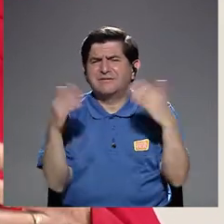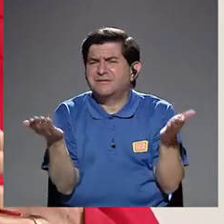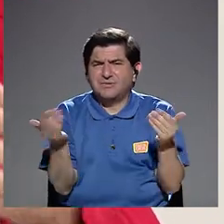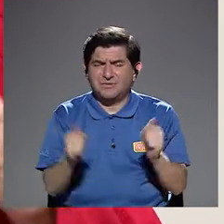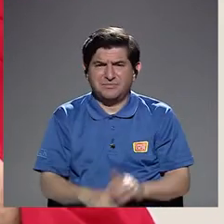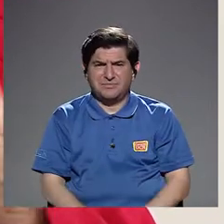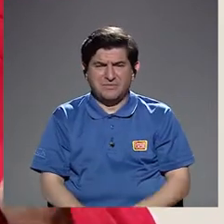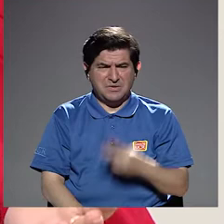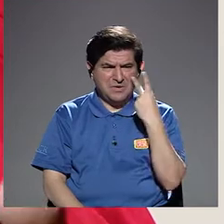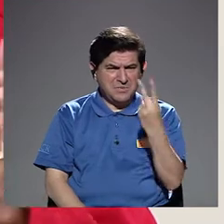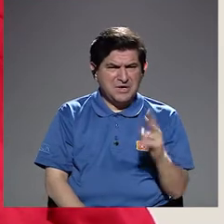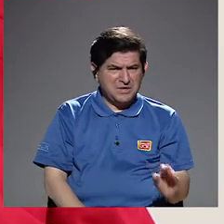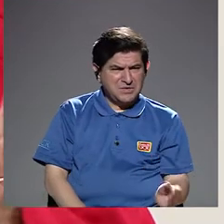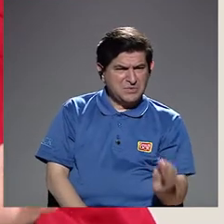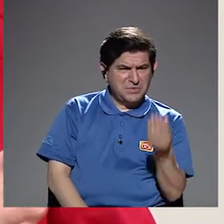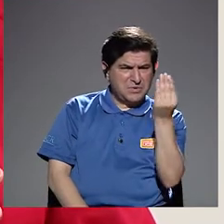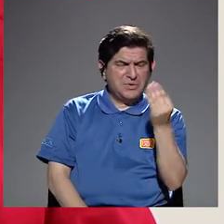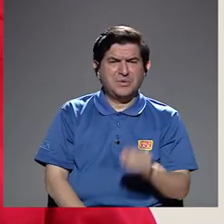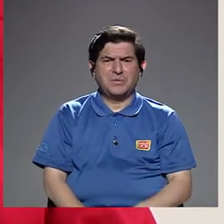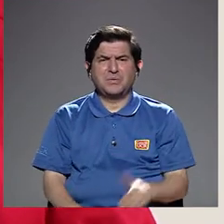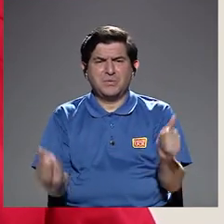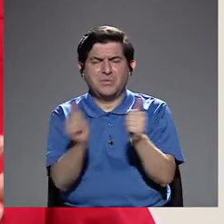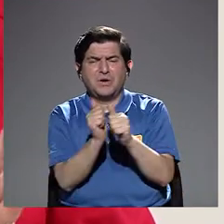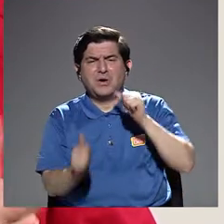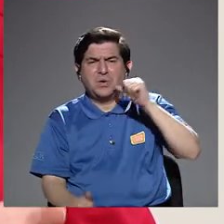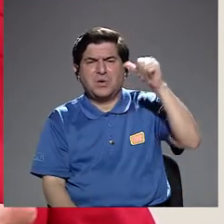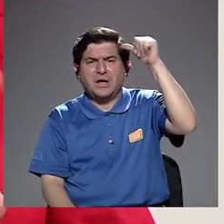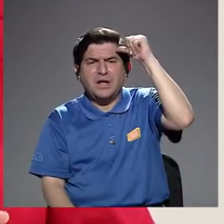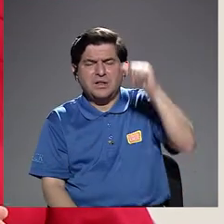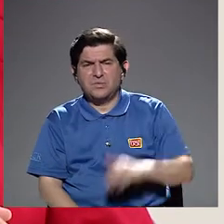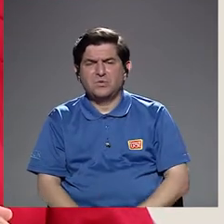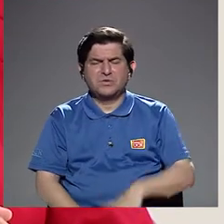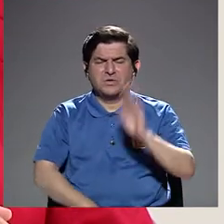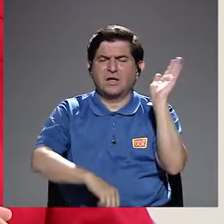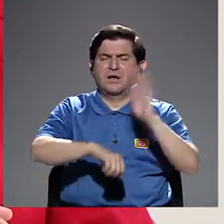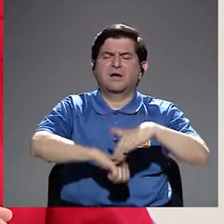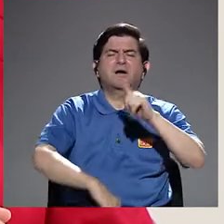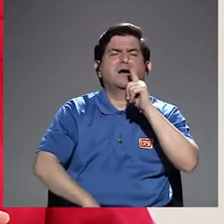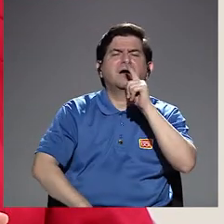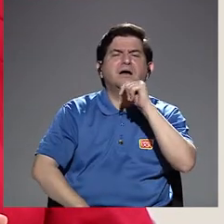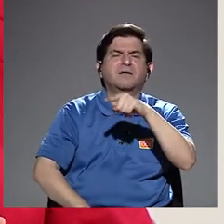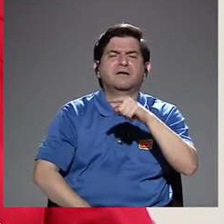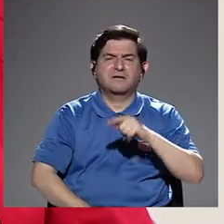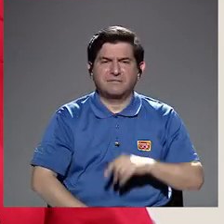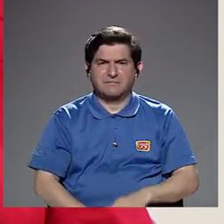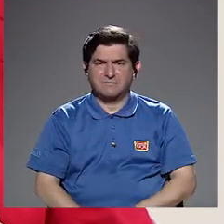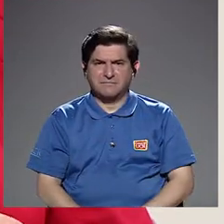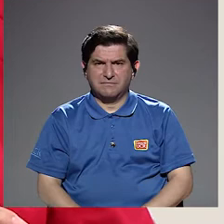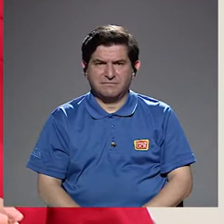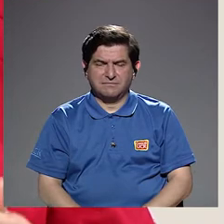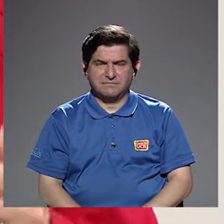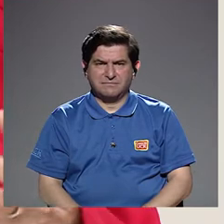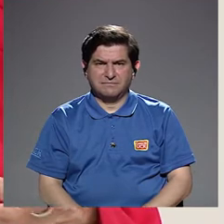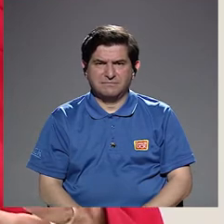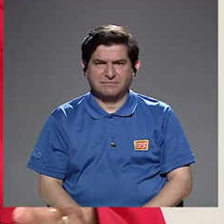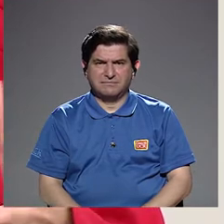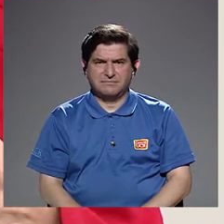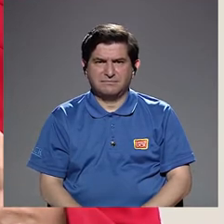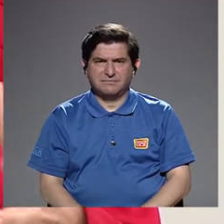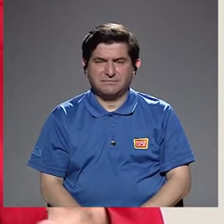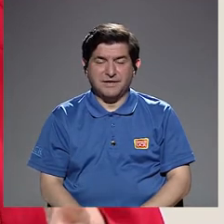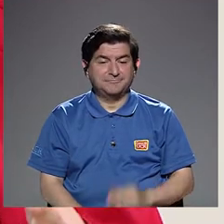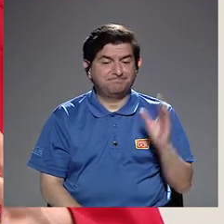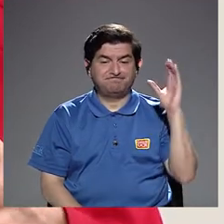¿verdad? Cuando ve a un adolescente con un adulto, ¿a quién culpabiliza? ¿verdad? Y no